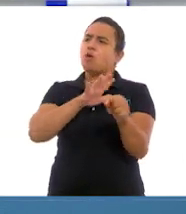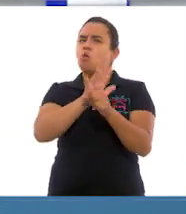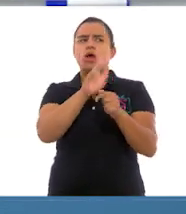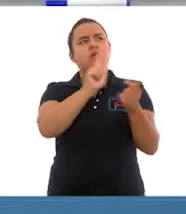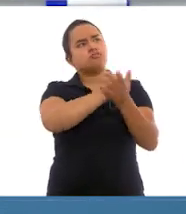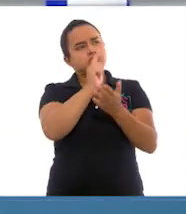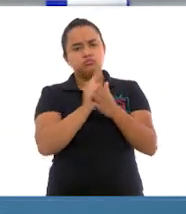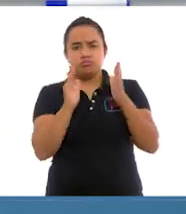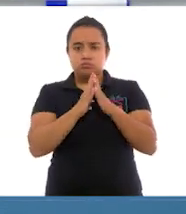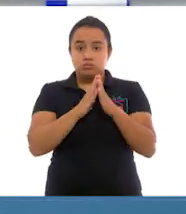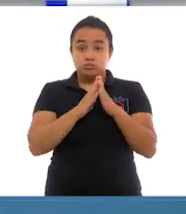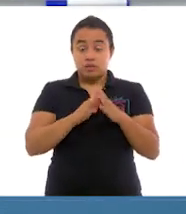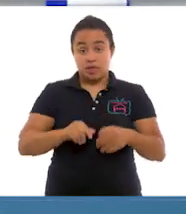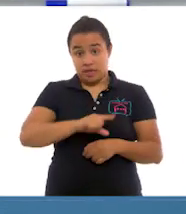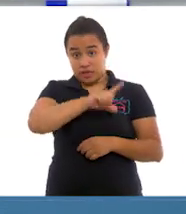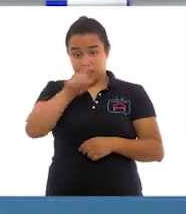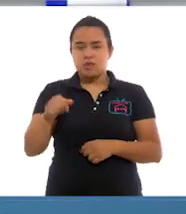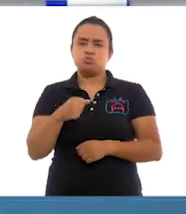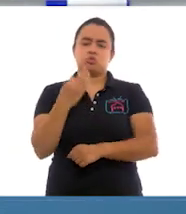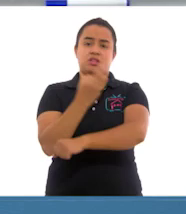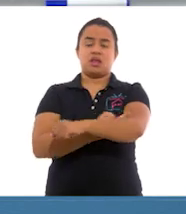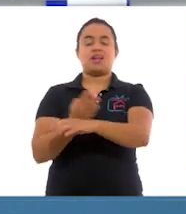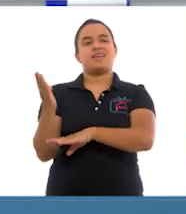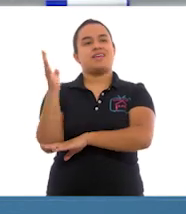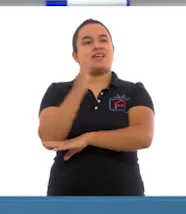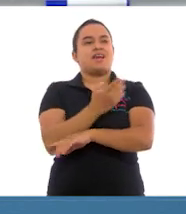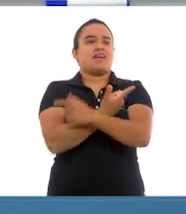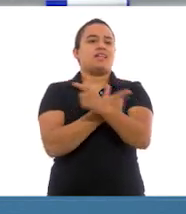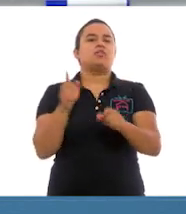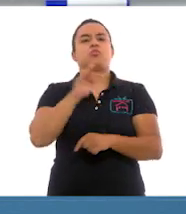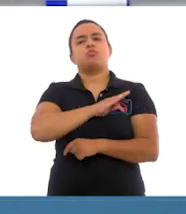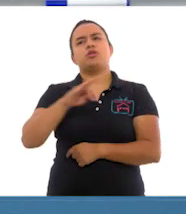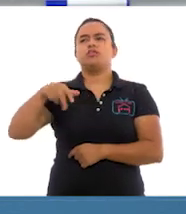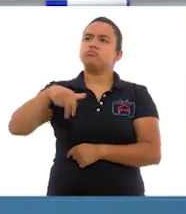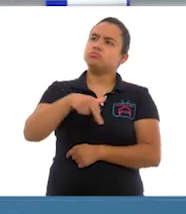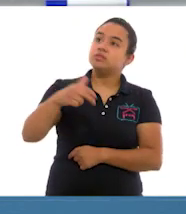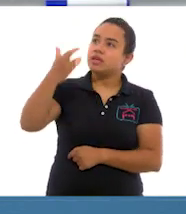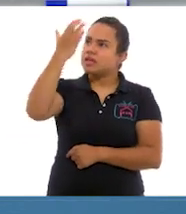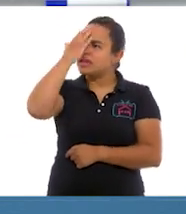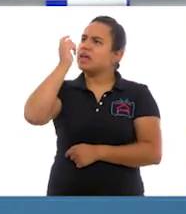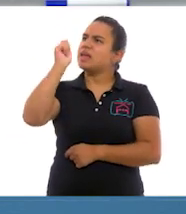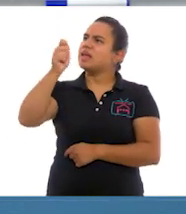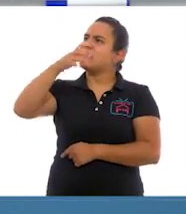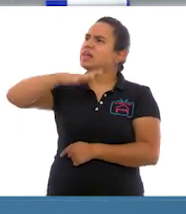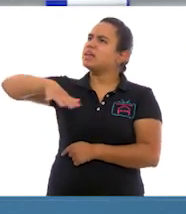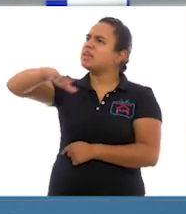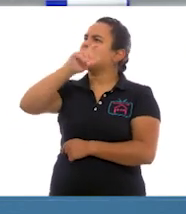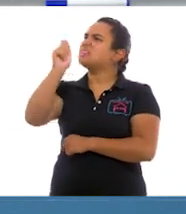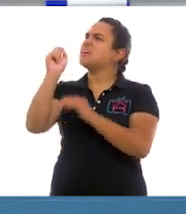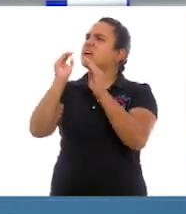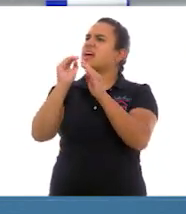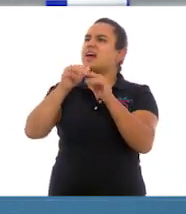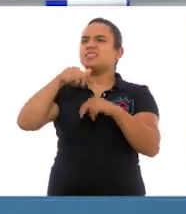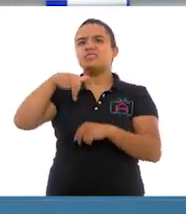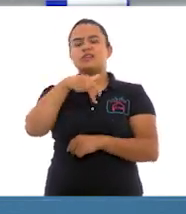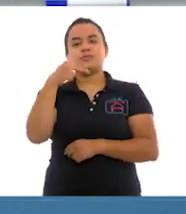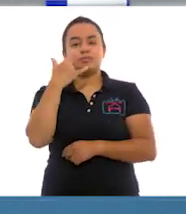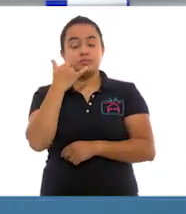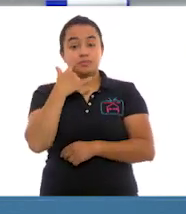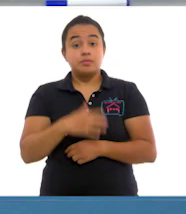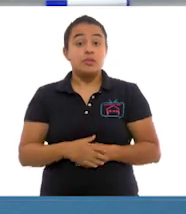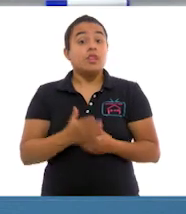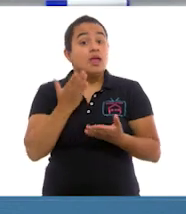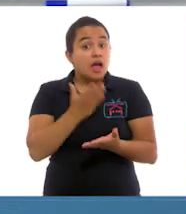la casa y luego tiene la tarde libre para caminar y conocer los alrededores de su casa. Además,